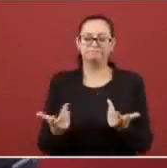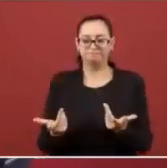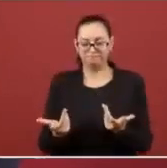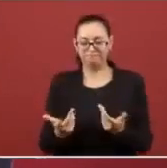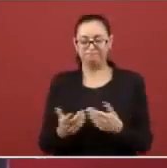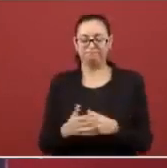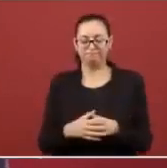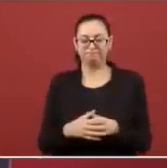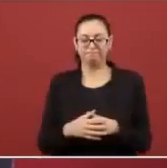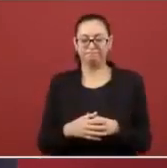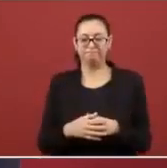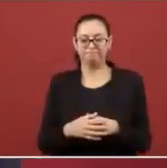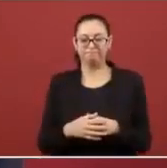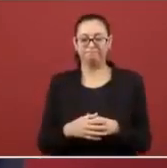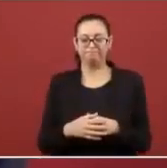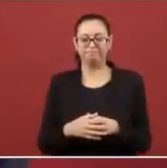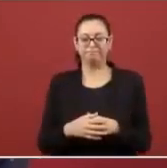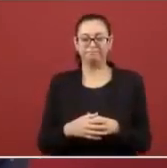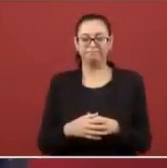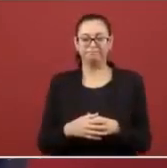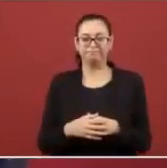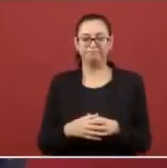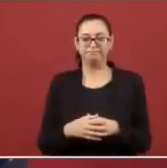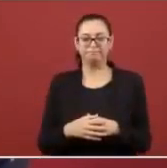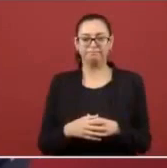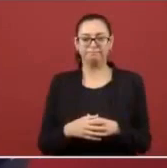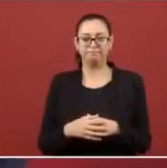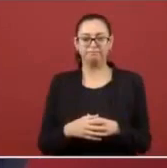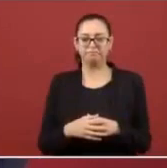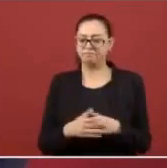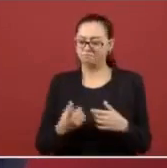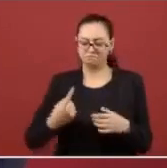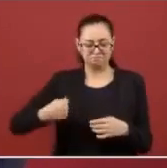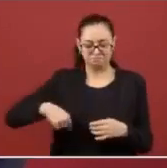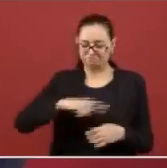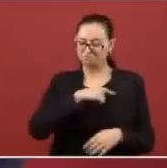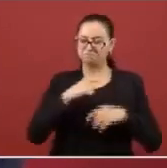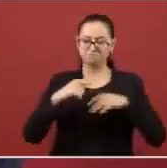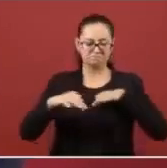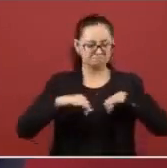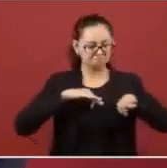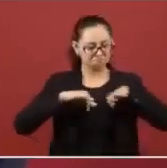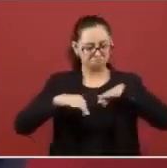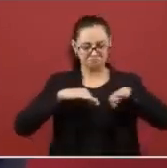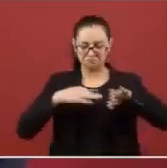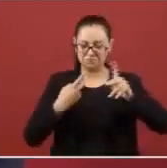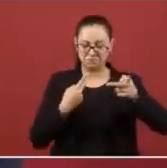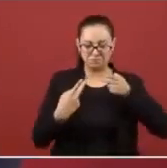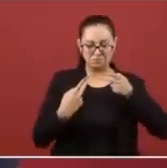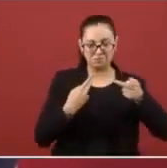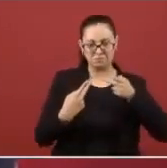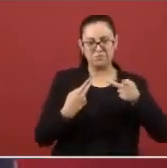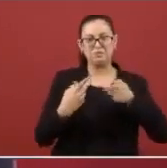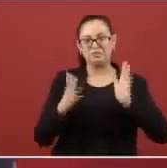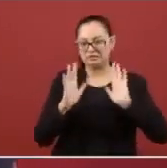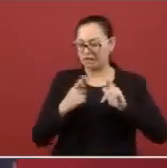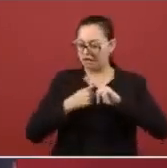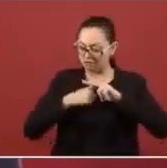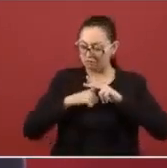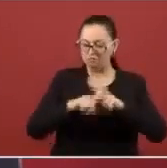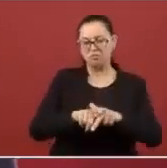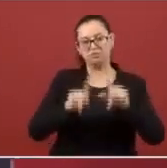que estamos trabajando para que funcione la Guardia